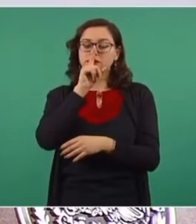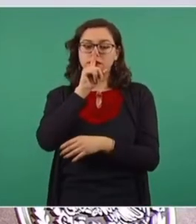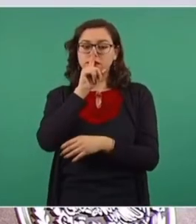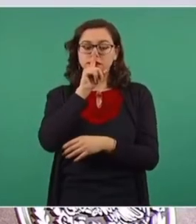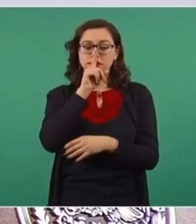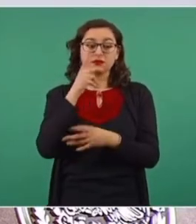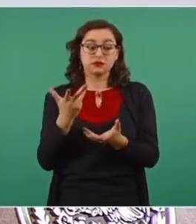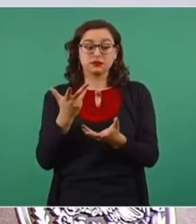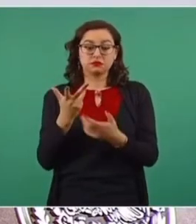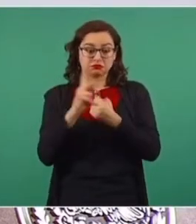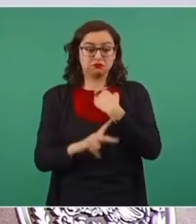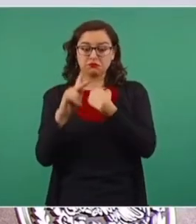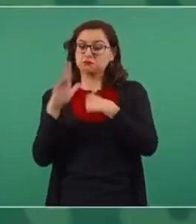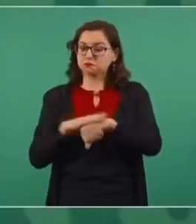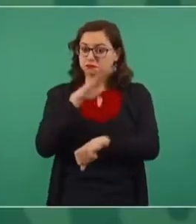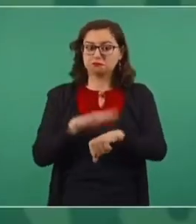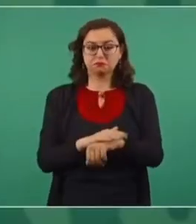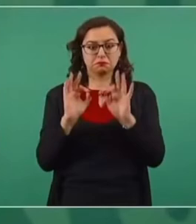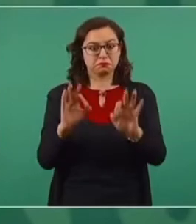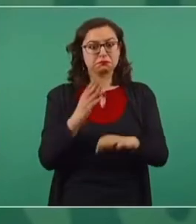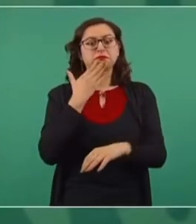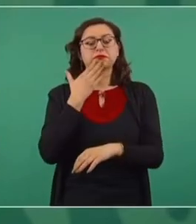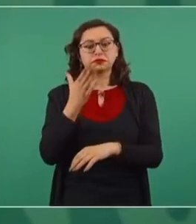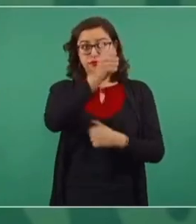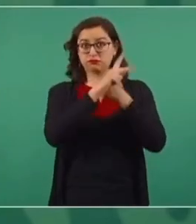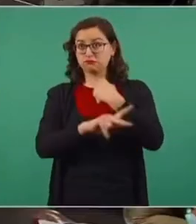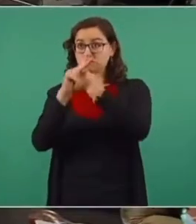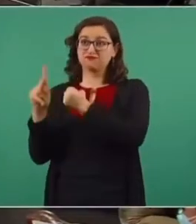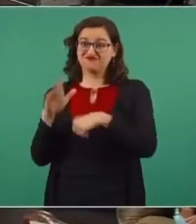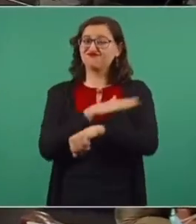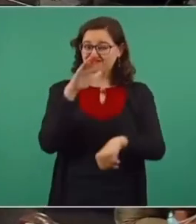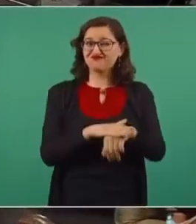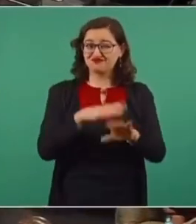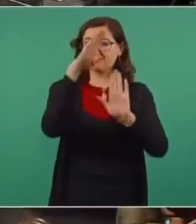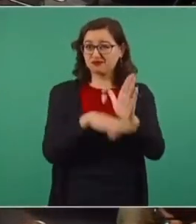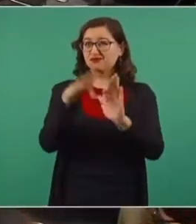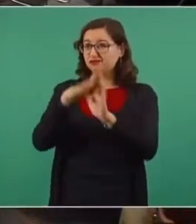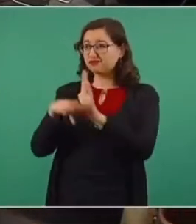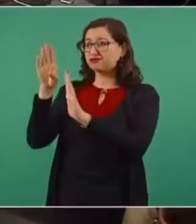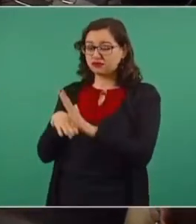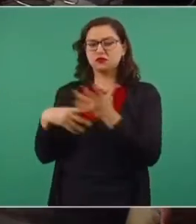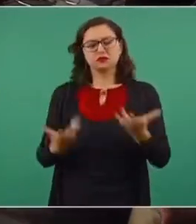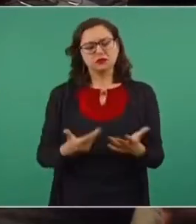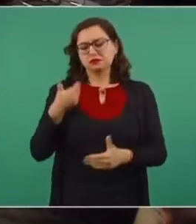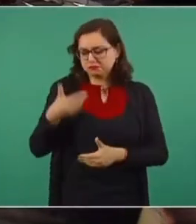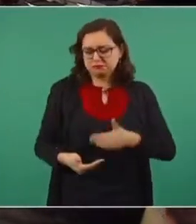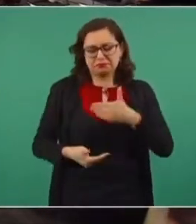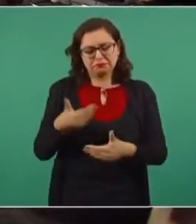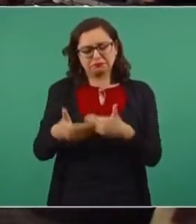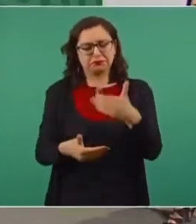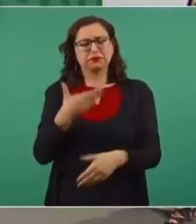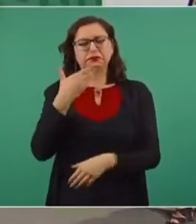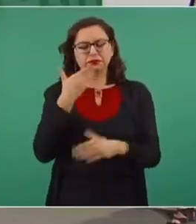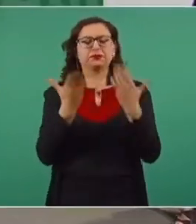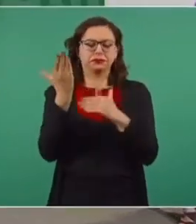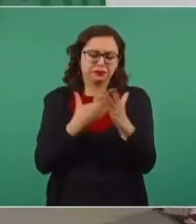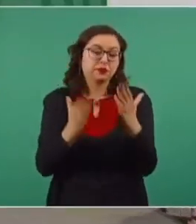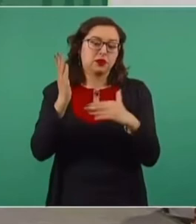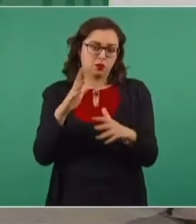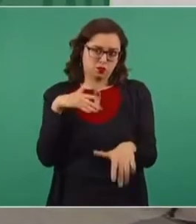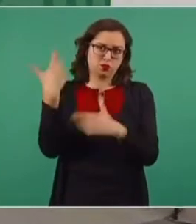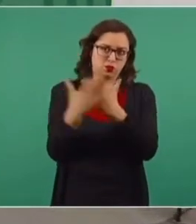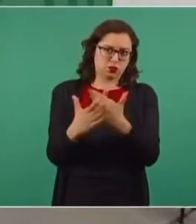como país en cuanto a riesgo. En fin, vamos saliendo bien. Ya vamos en su momento, cuando se pueda, a